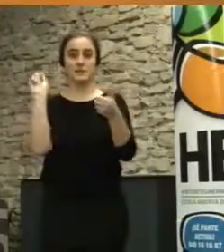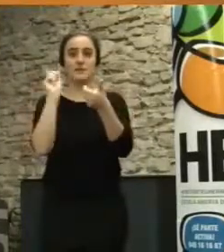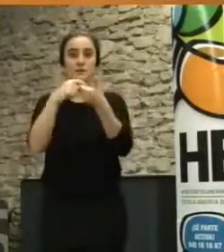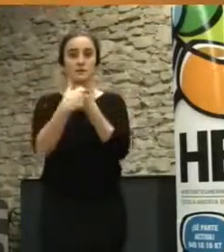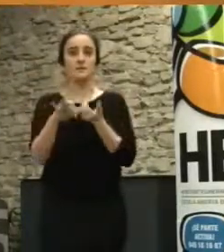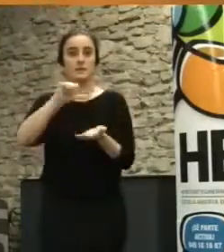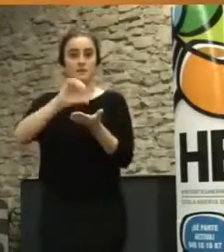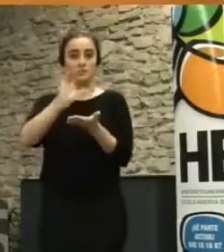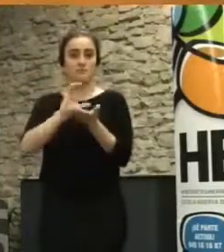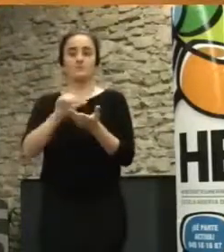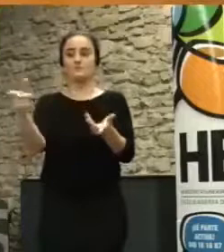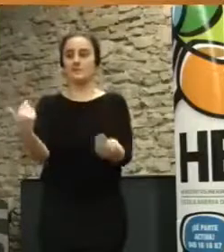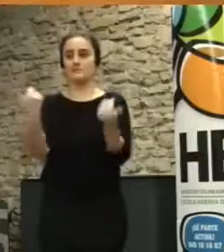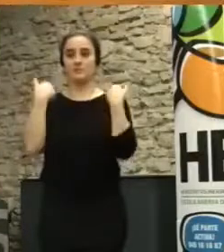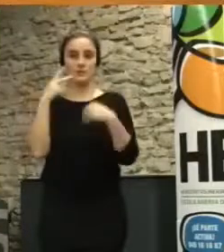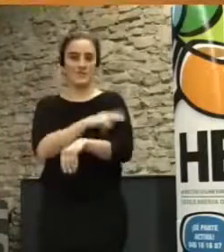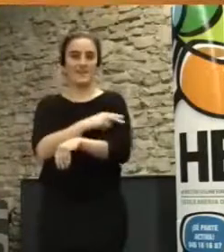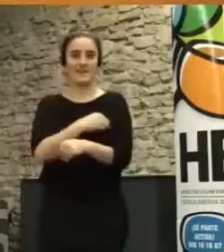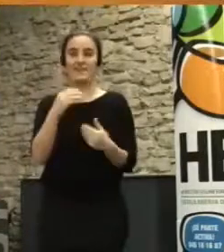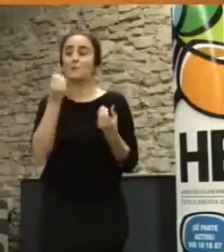siniego txea. Egunon Isabel,